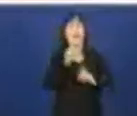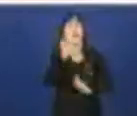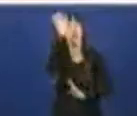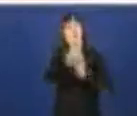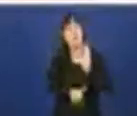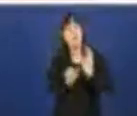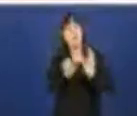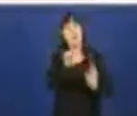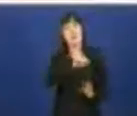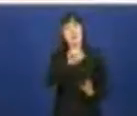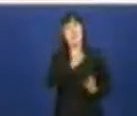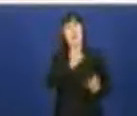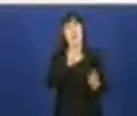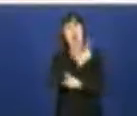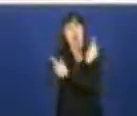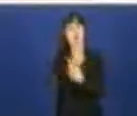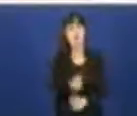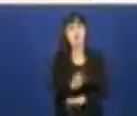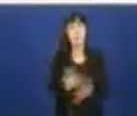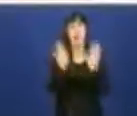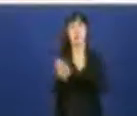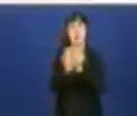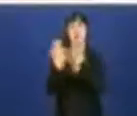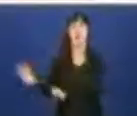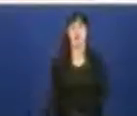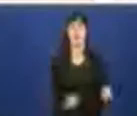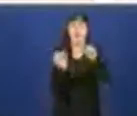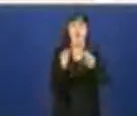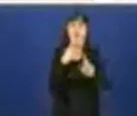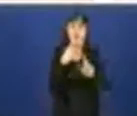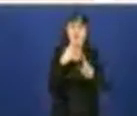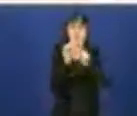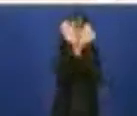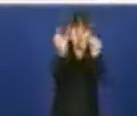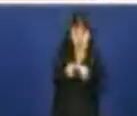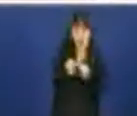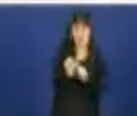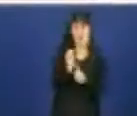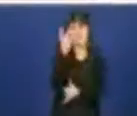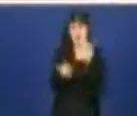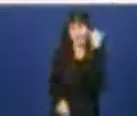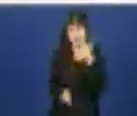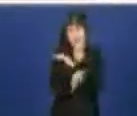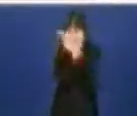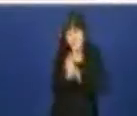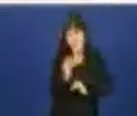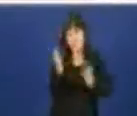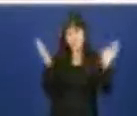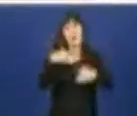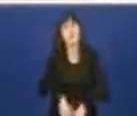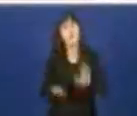en cambio siguen a defender ese modelo ineficaz, ineficiente que excluendo o cómputo o siguen